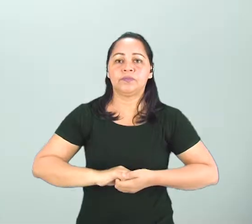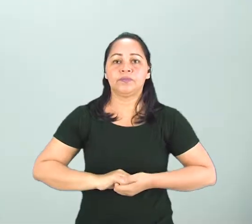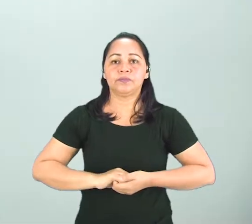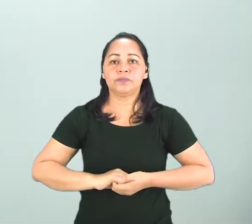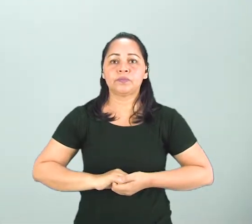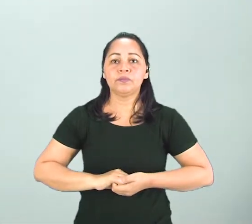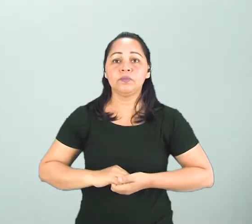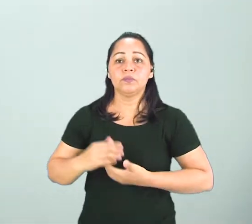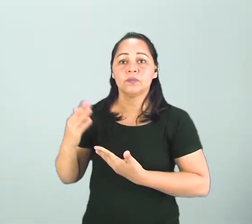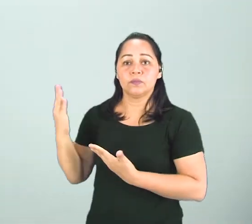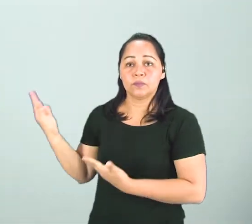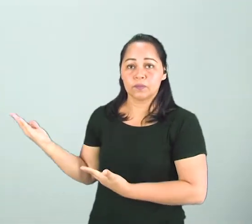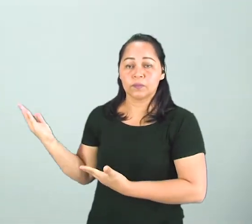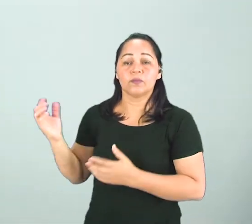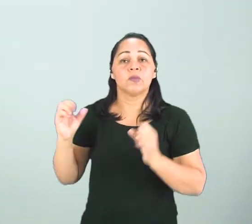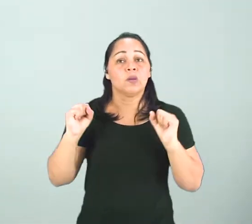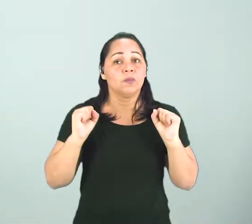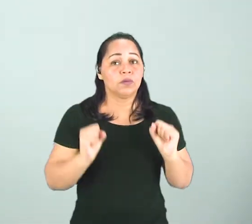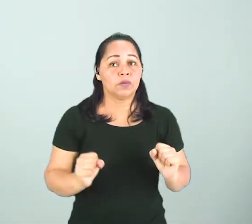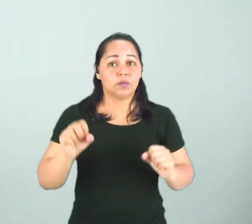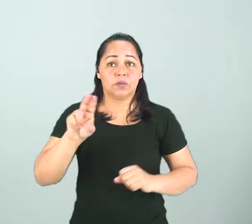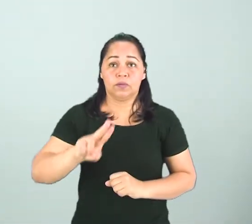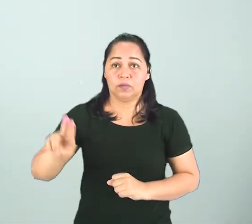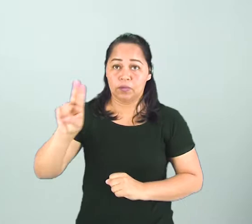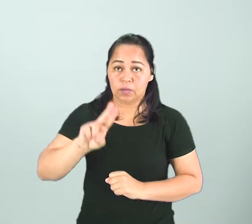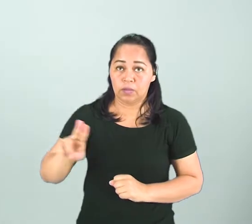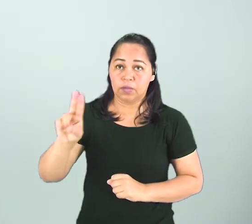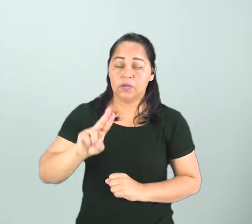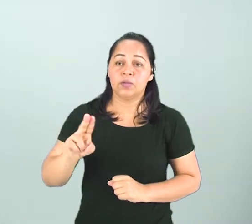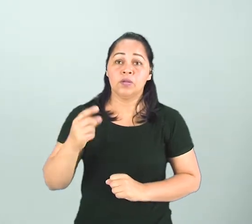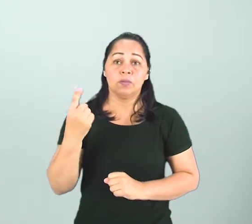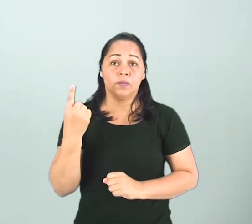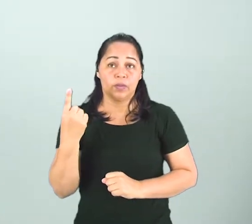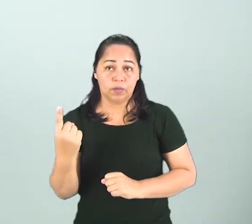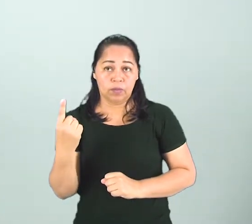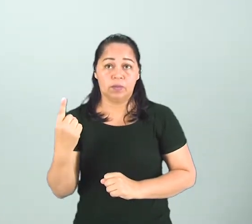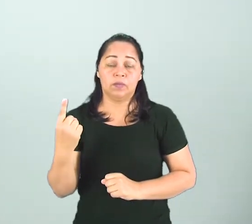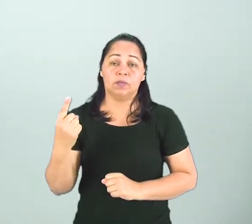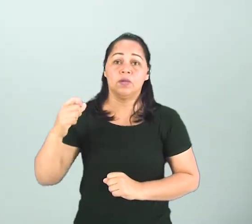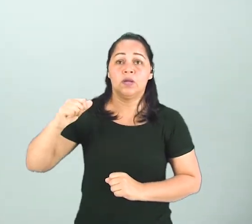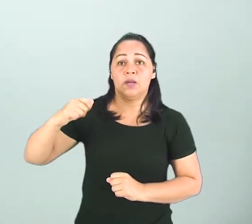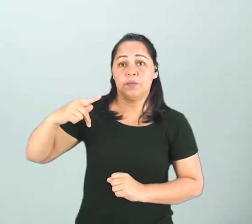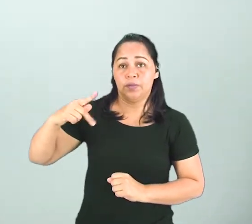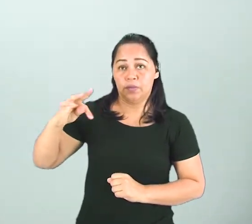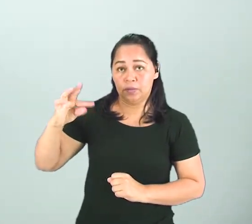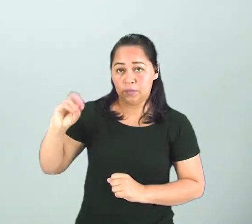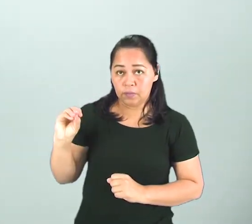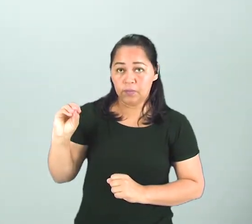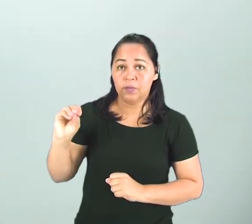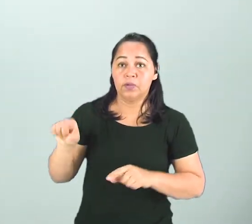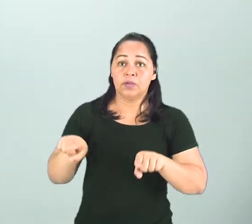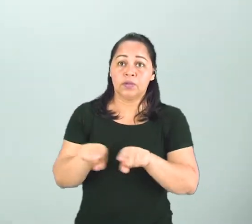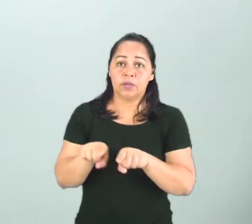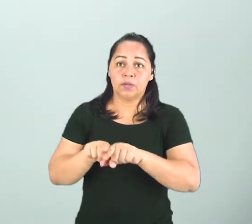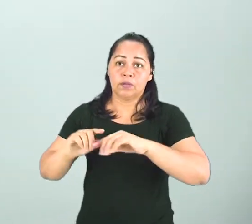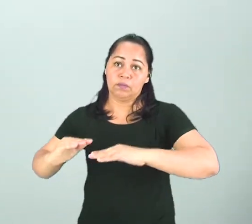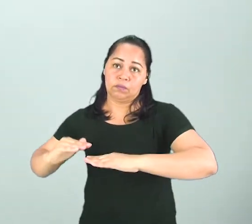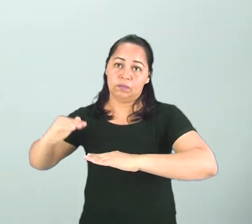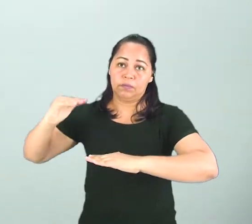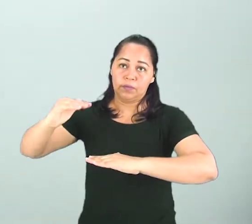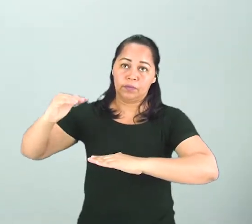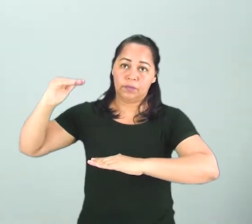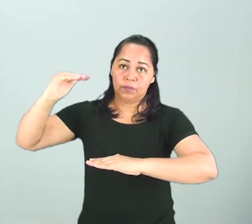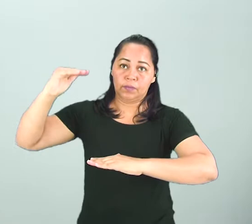Piso puede ser utilizado tanto para un apartamento como para un andar de un prédio.